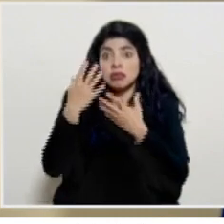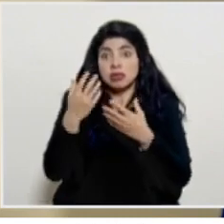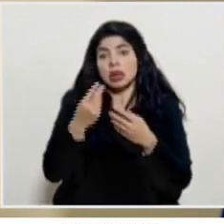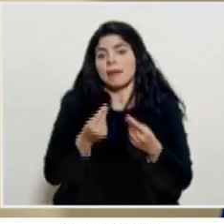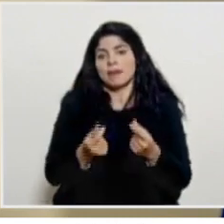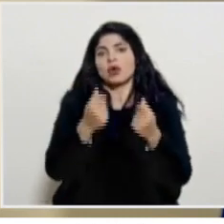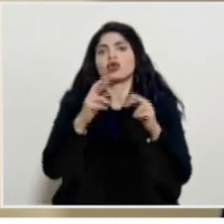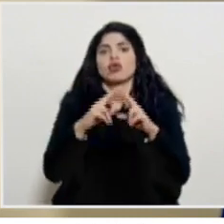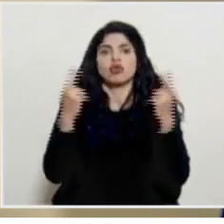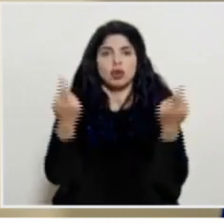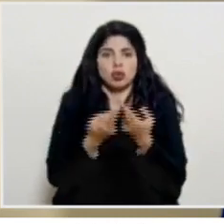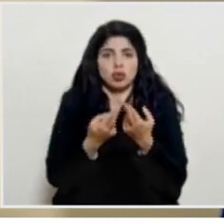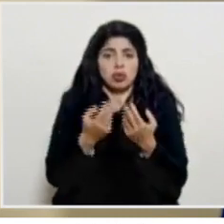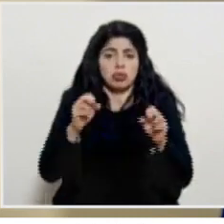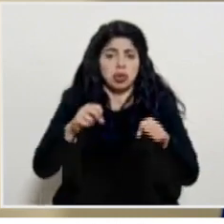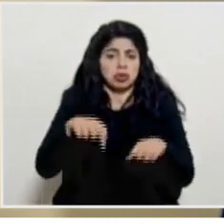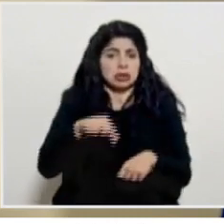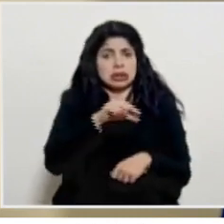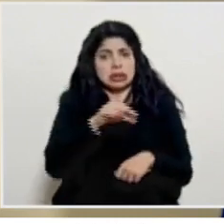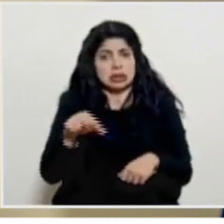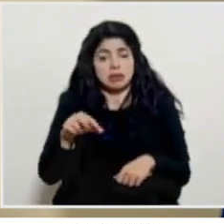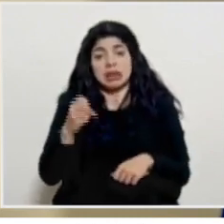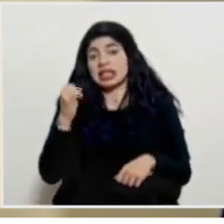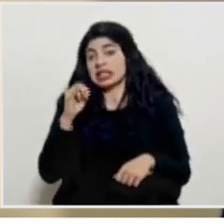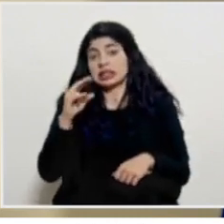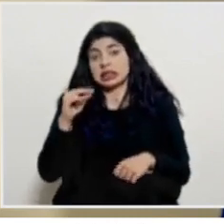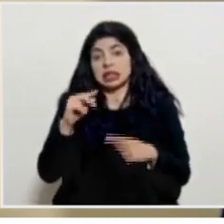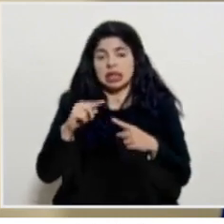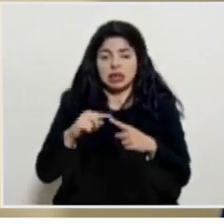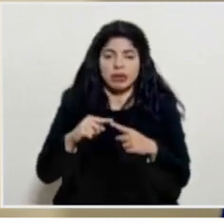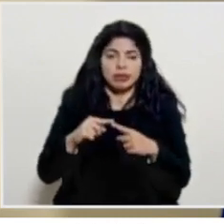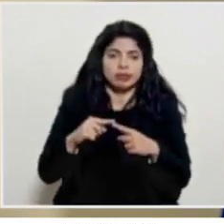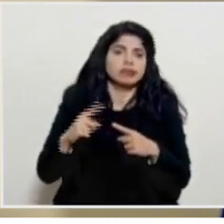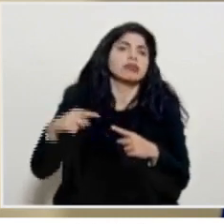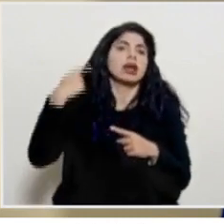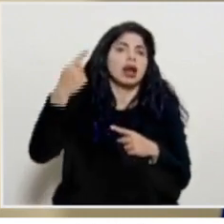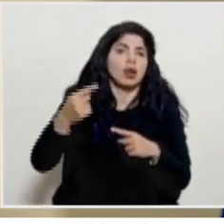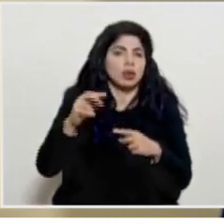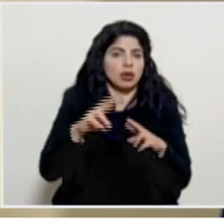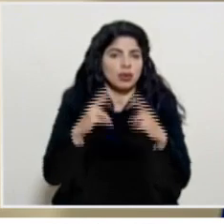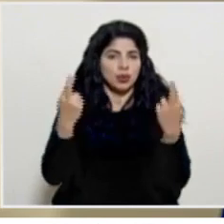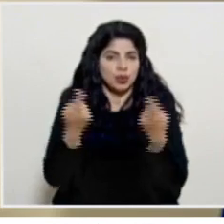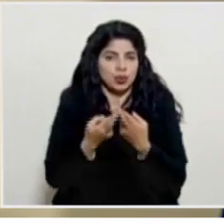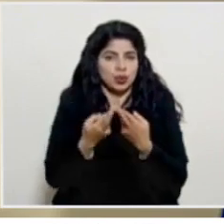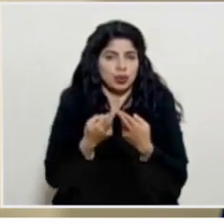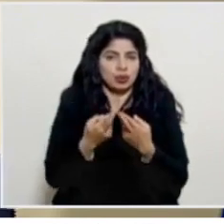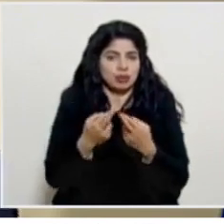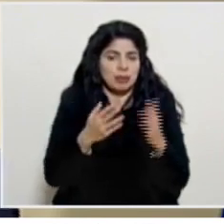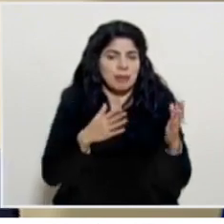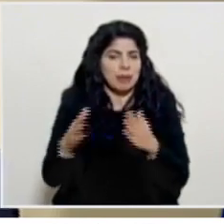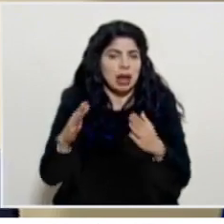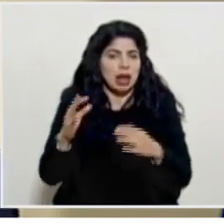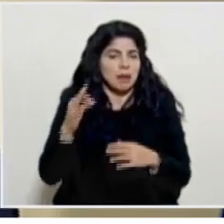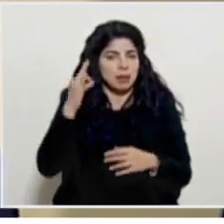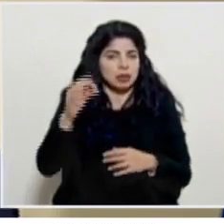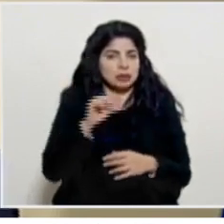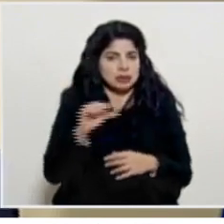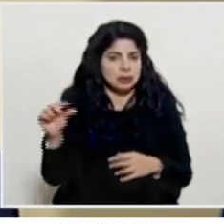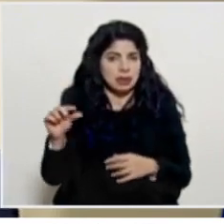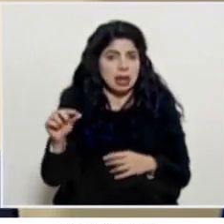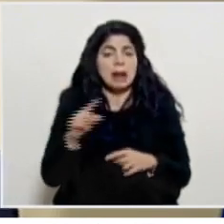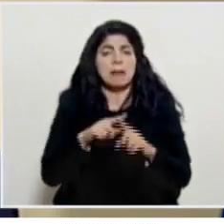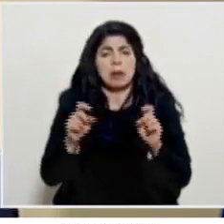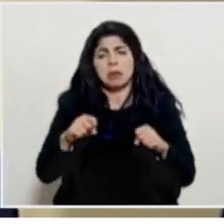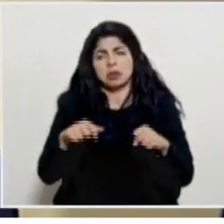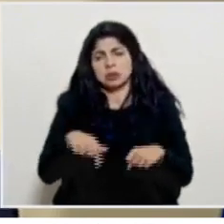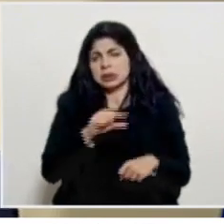la prontitud necesaria que puede ser esta misma semana y si no quedaría entonces ya para la siguiente reunión que tenemos programada para la semana próxima pero